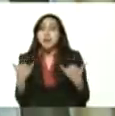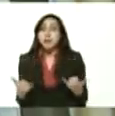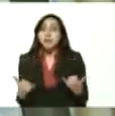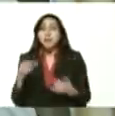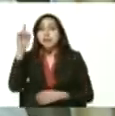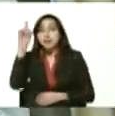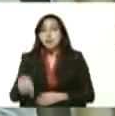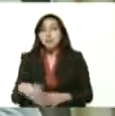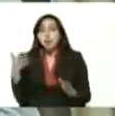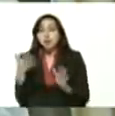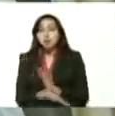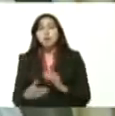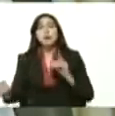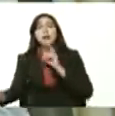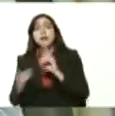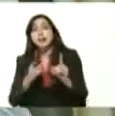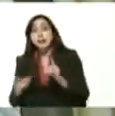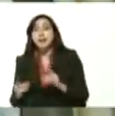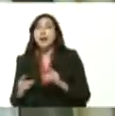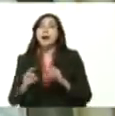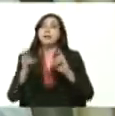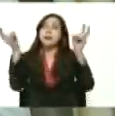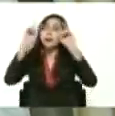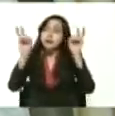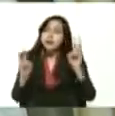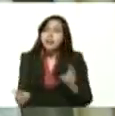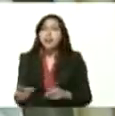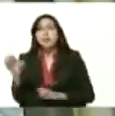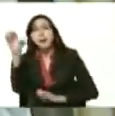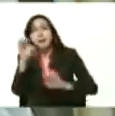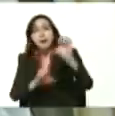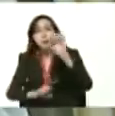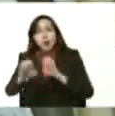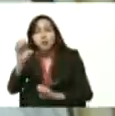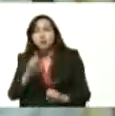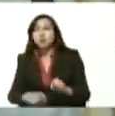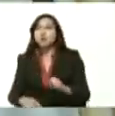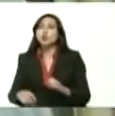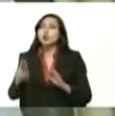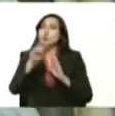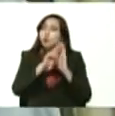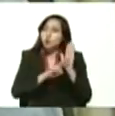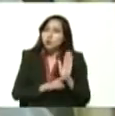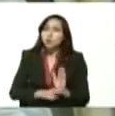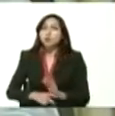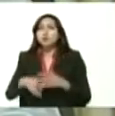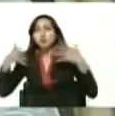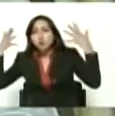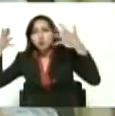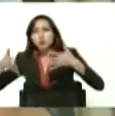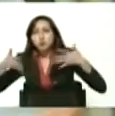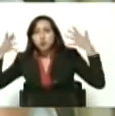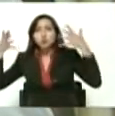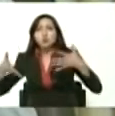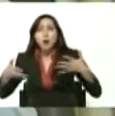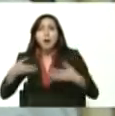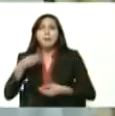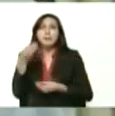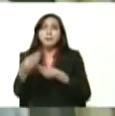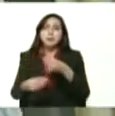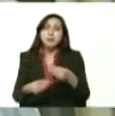el debate con las revisiones y todas las indicaciones que los actores tanto del